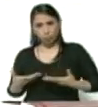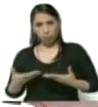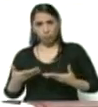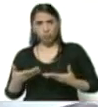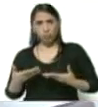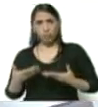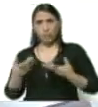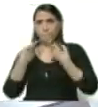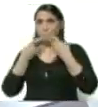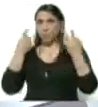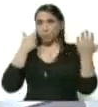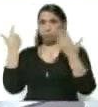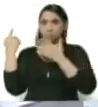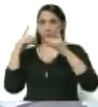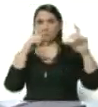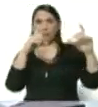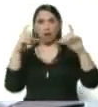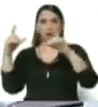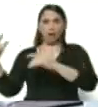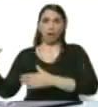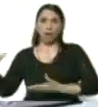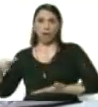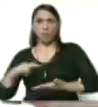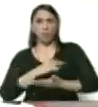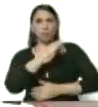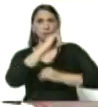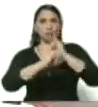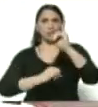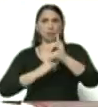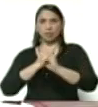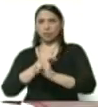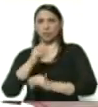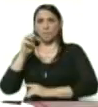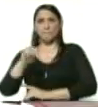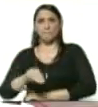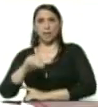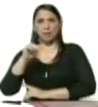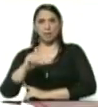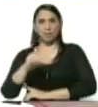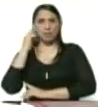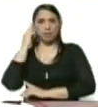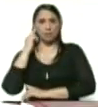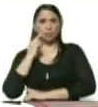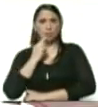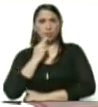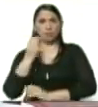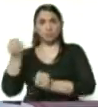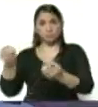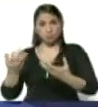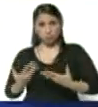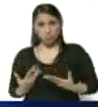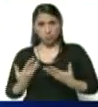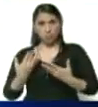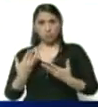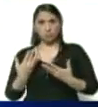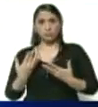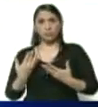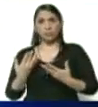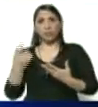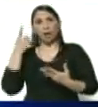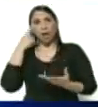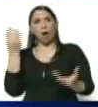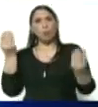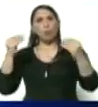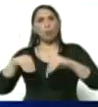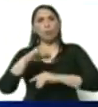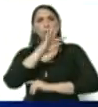a compartir las imágenes, en el aeropuerto internacional de Maiketía, Simón Bolívar, recibió producto de la cooperación con